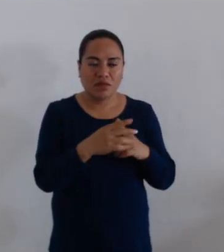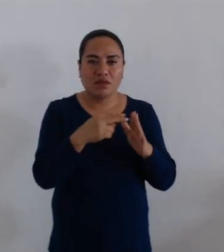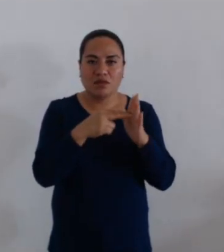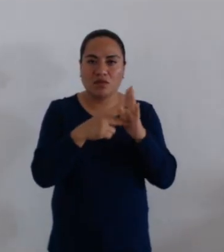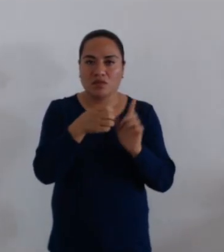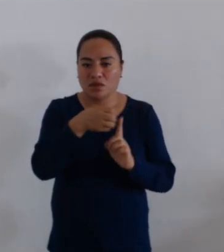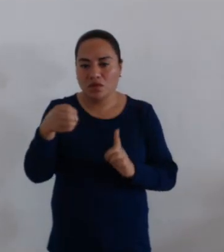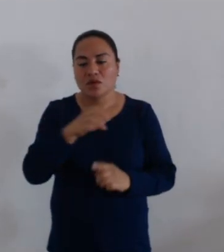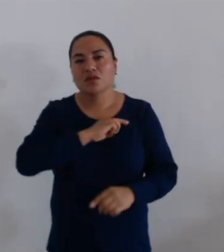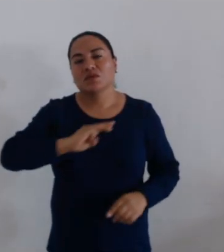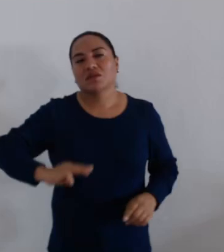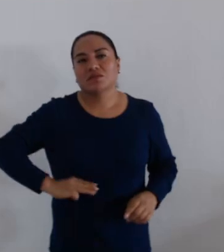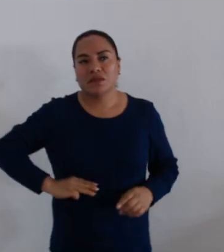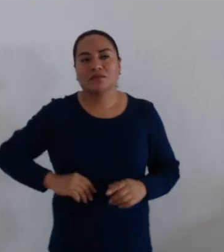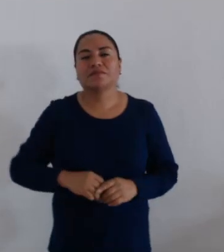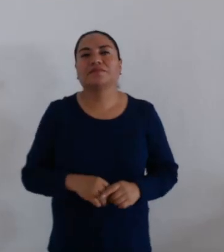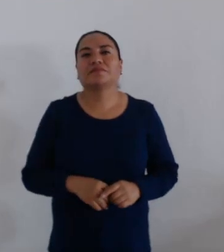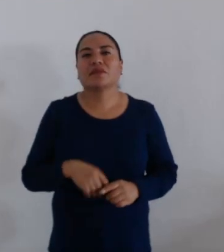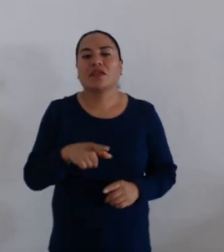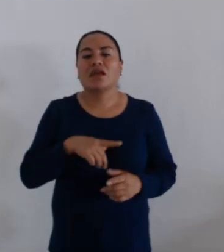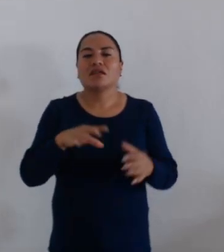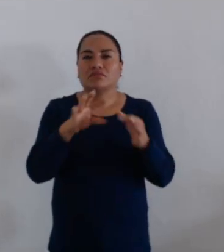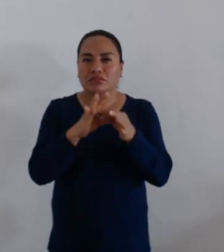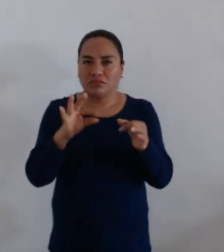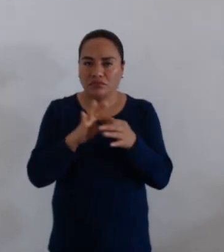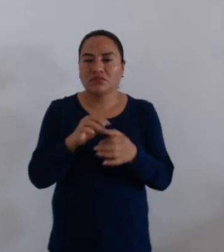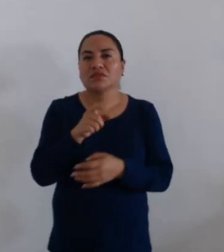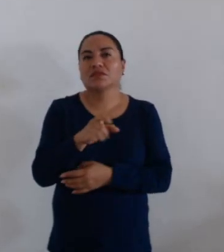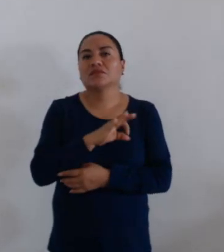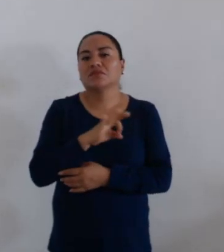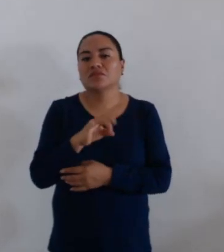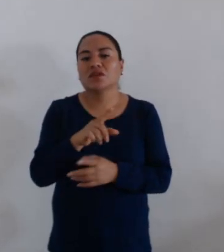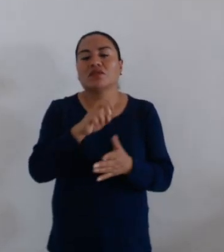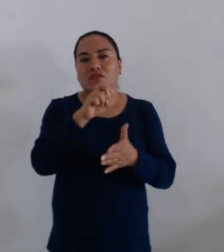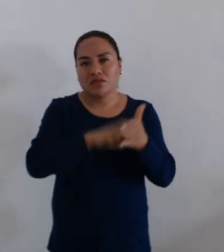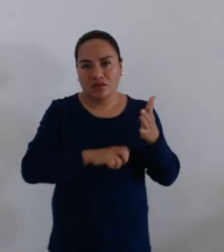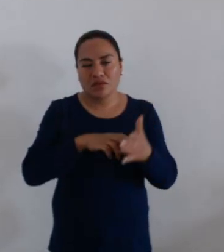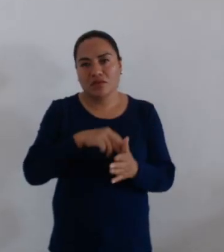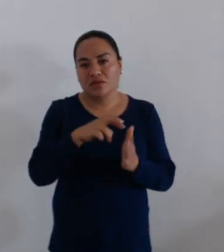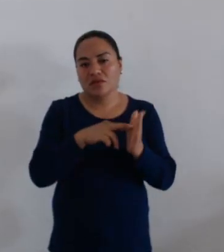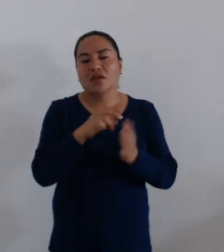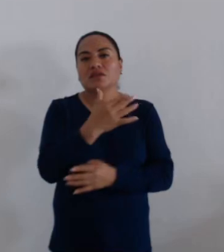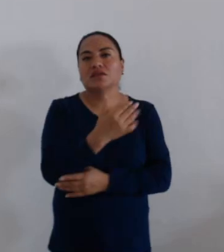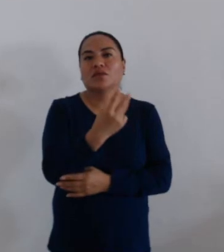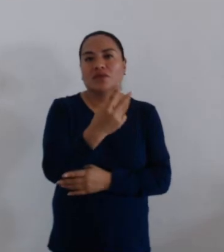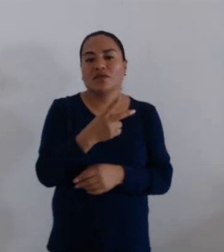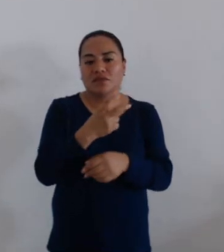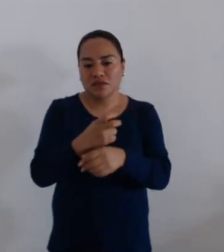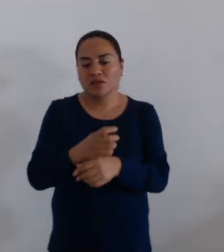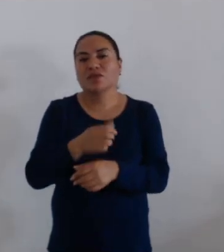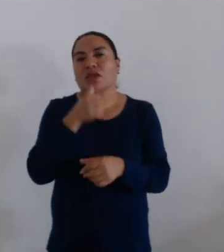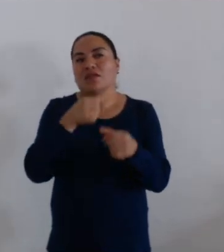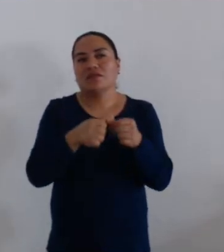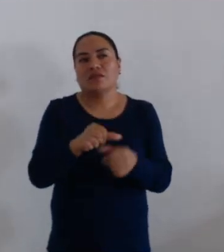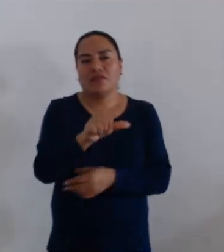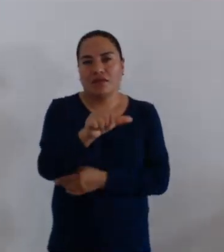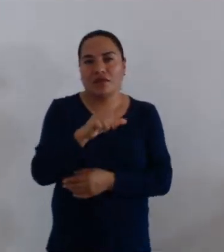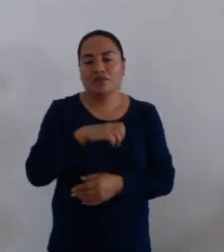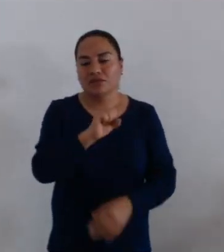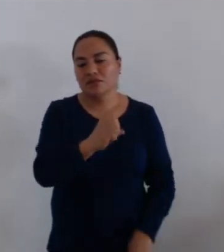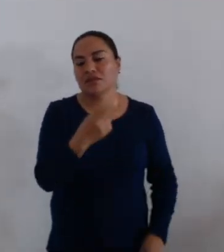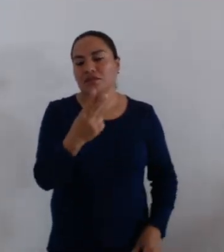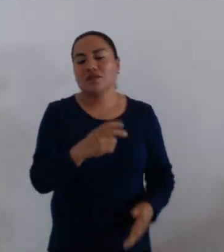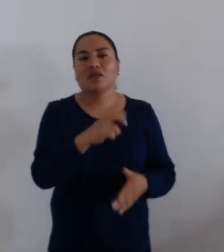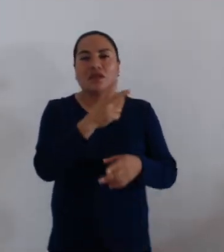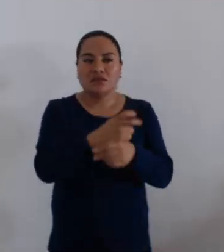Normatividad y Nomenclatura Municipal, mediante el que se determina que se reforman los artículos 52, fracción segunda, inciso A, 62,